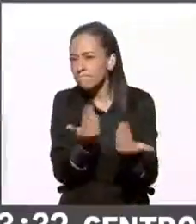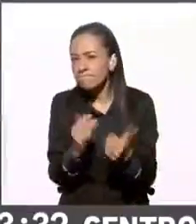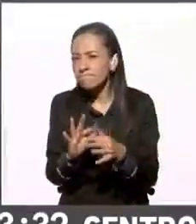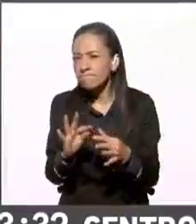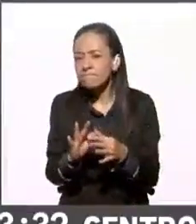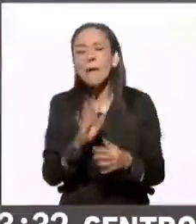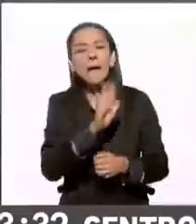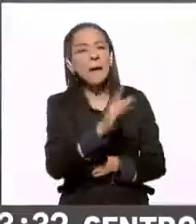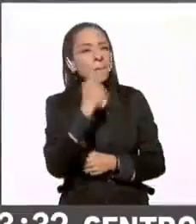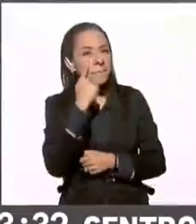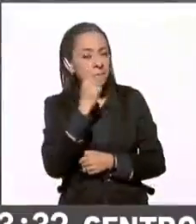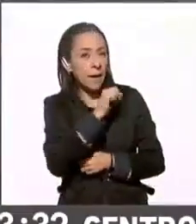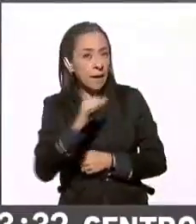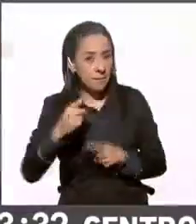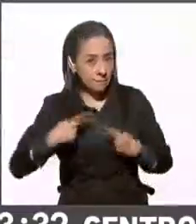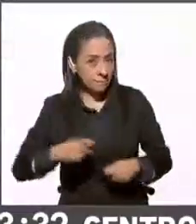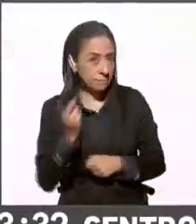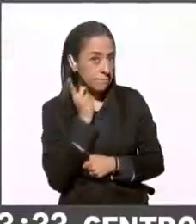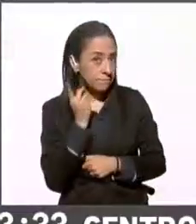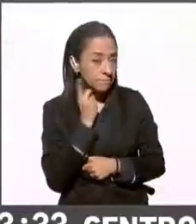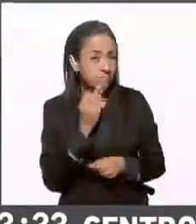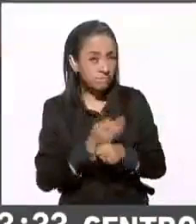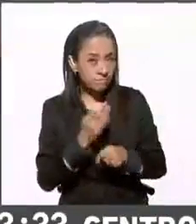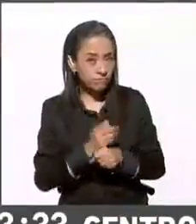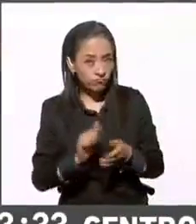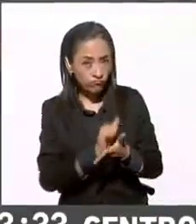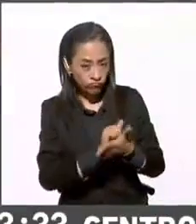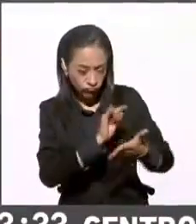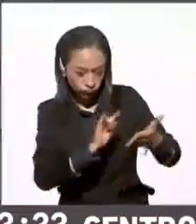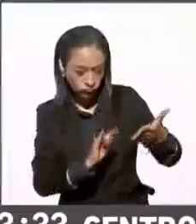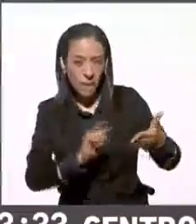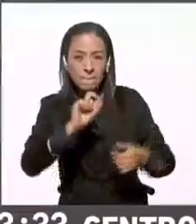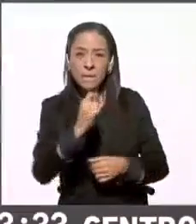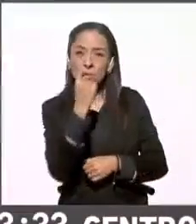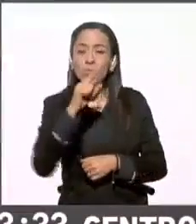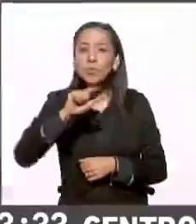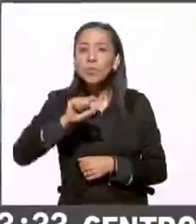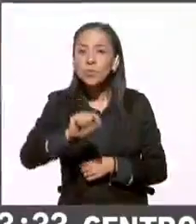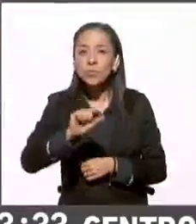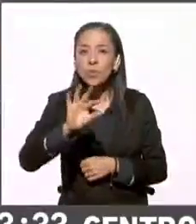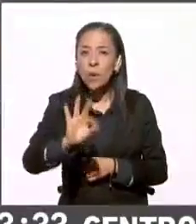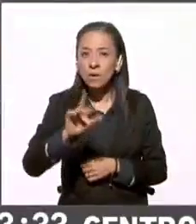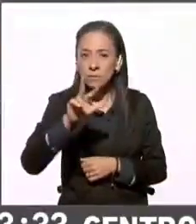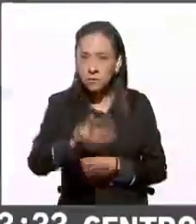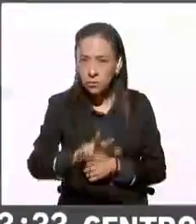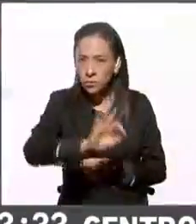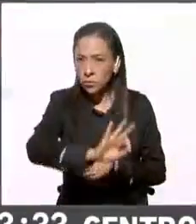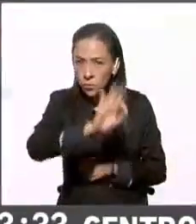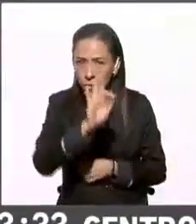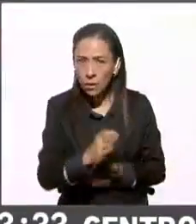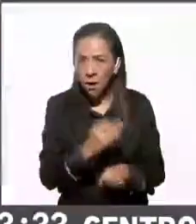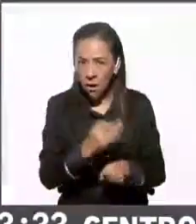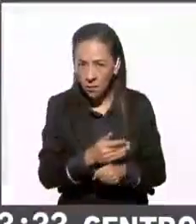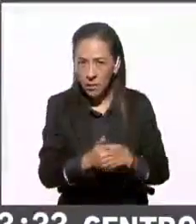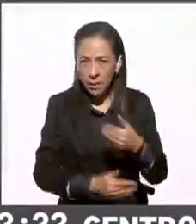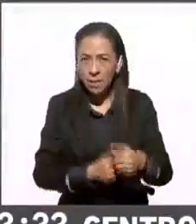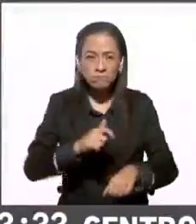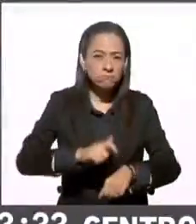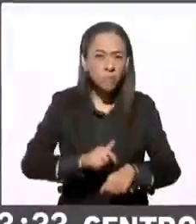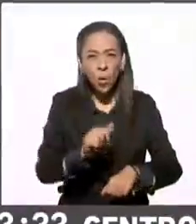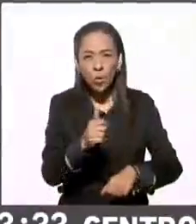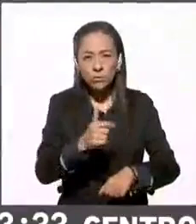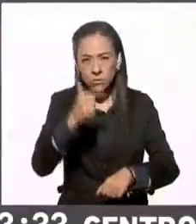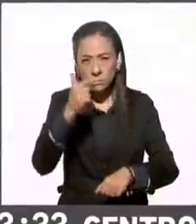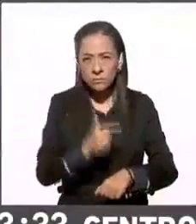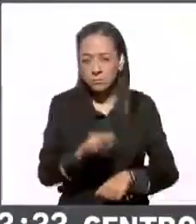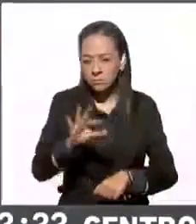diputados, el avance en las actas computadas es del 21.48% hasta este momento en el corte de las 11 de la noche